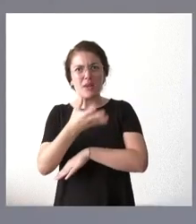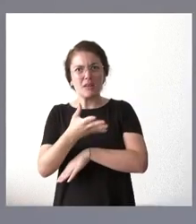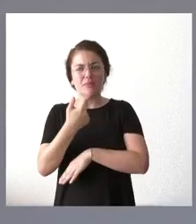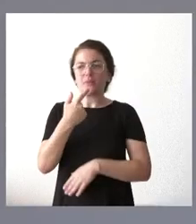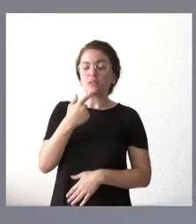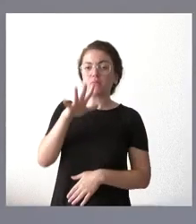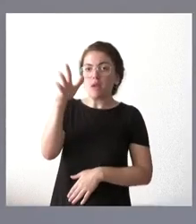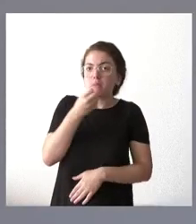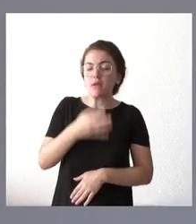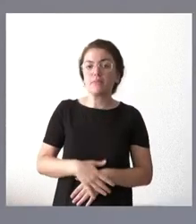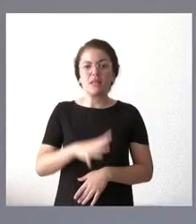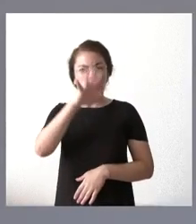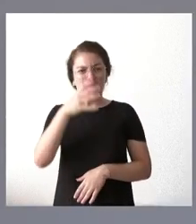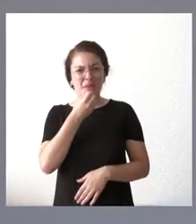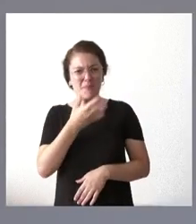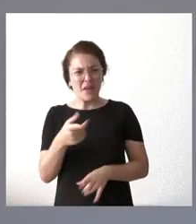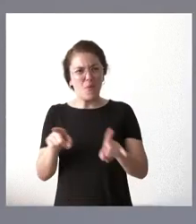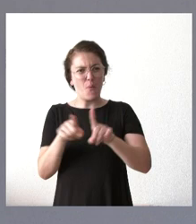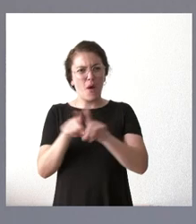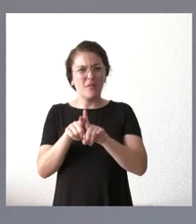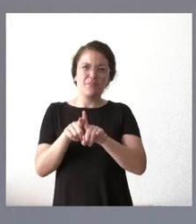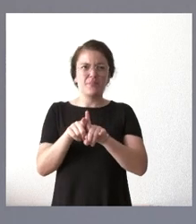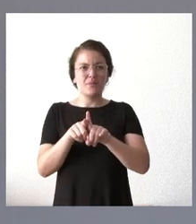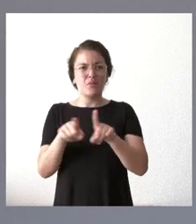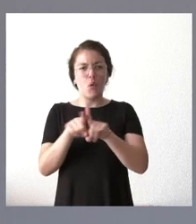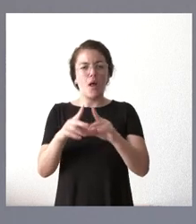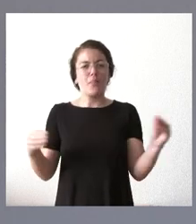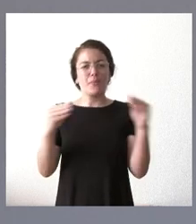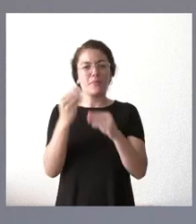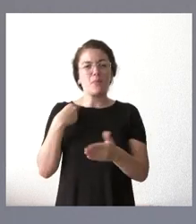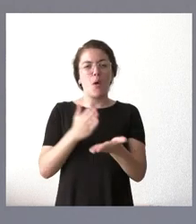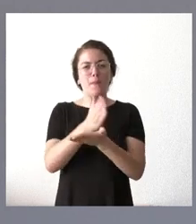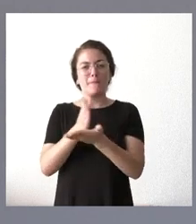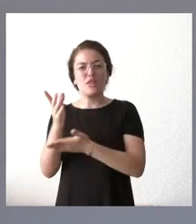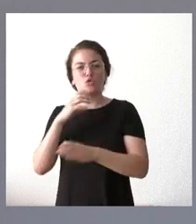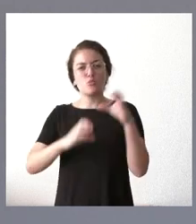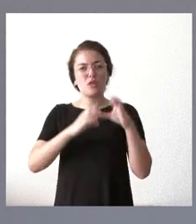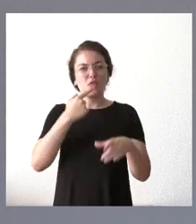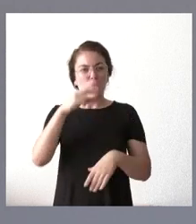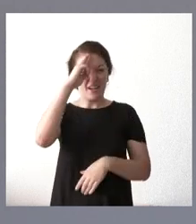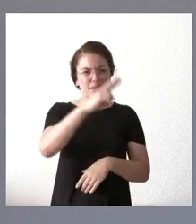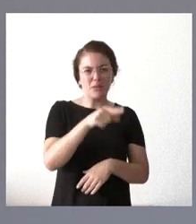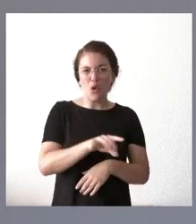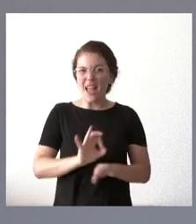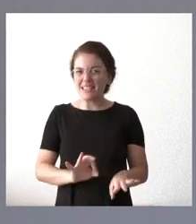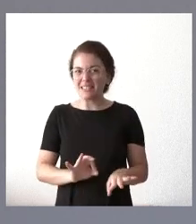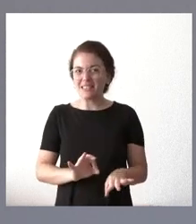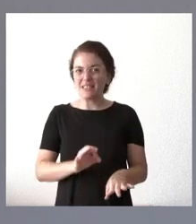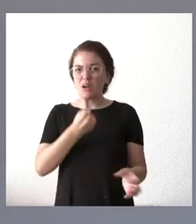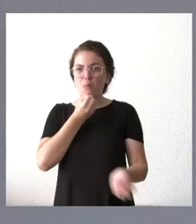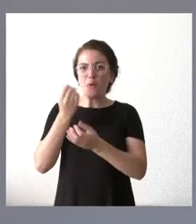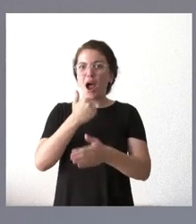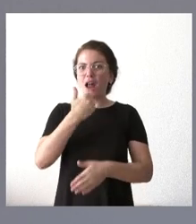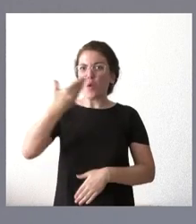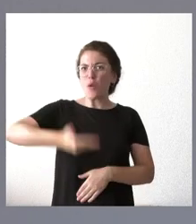normal, le parece conciliar también con los medios de comunicación y tener un respeto hacia el trabajo que realizamos, ¿no?, comunicar algo de ese